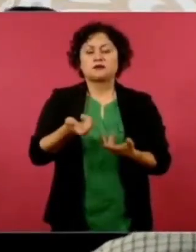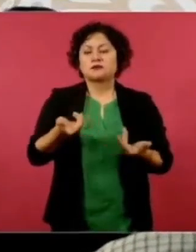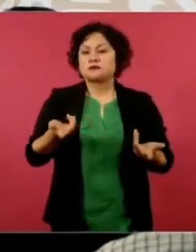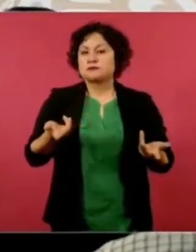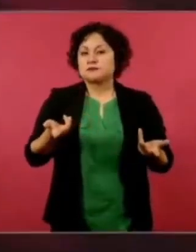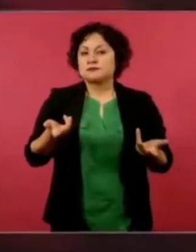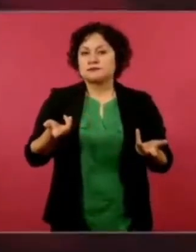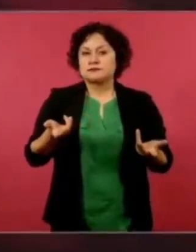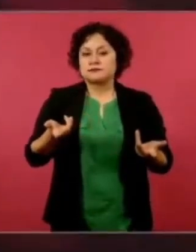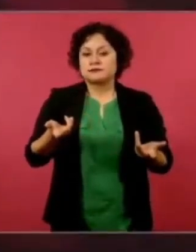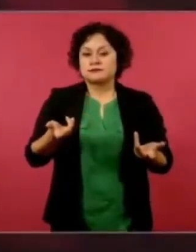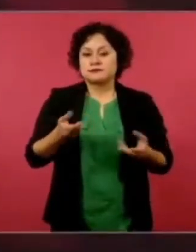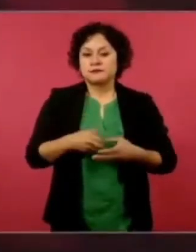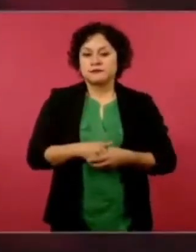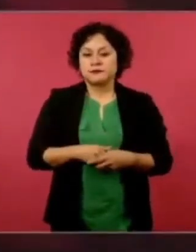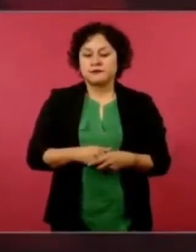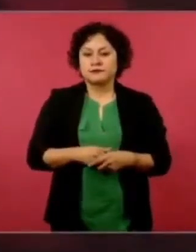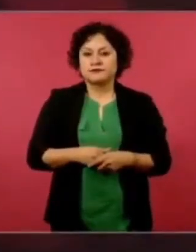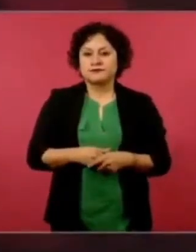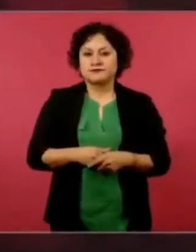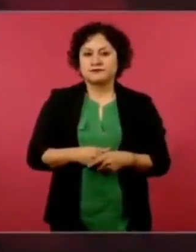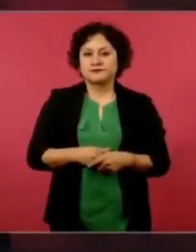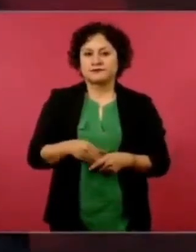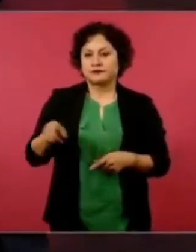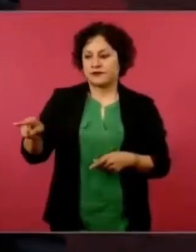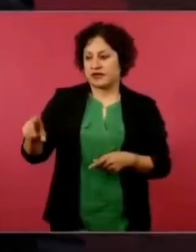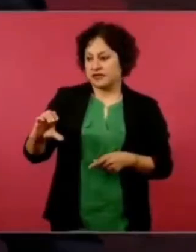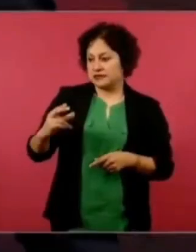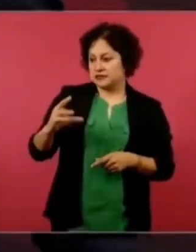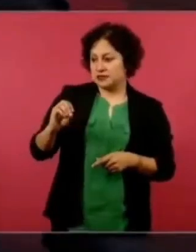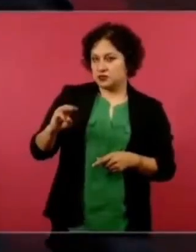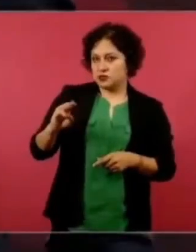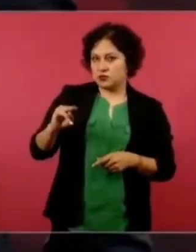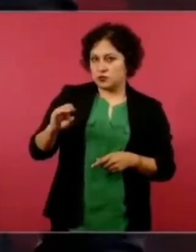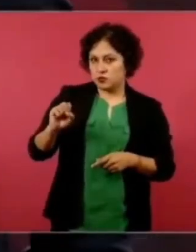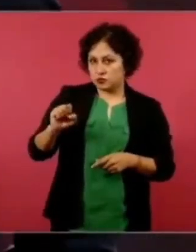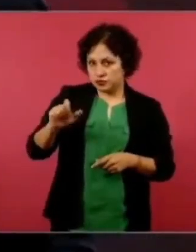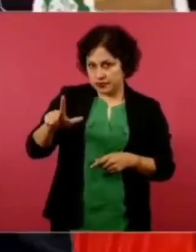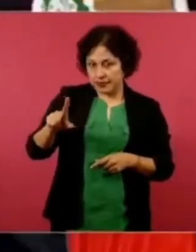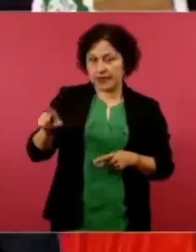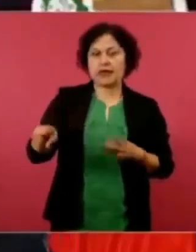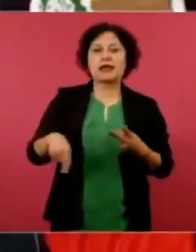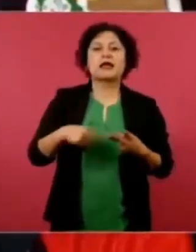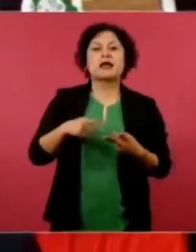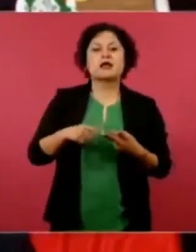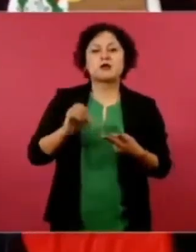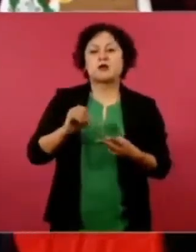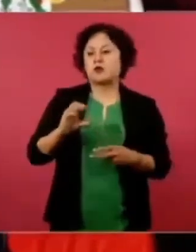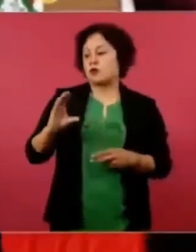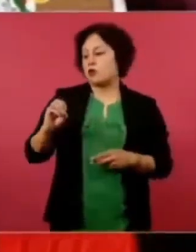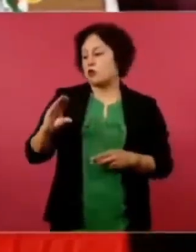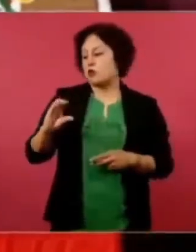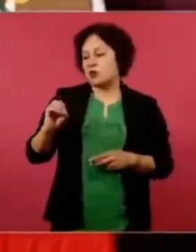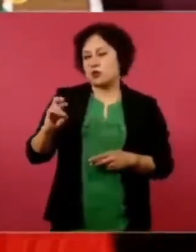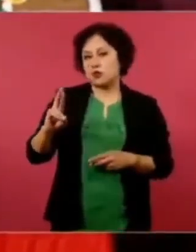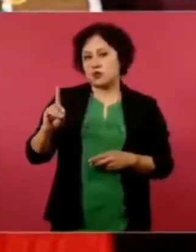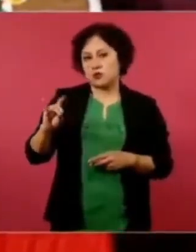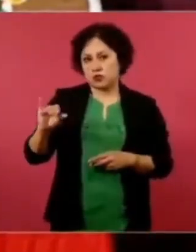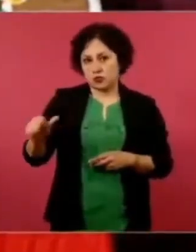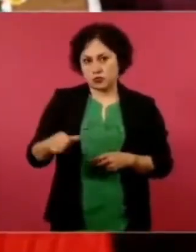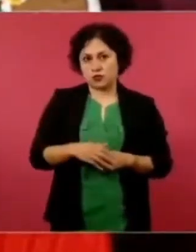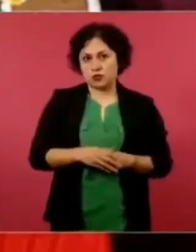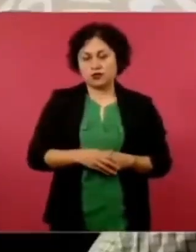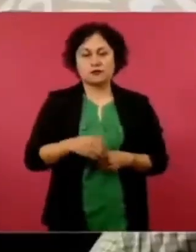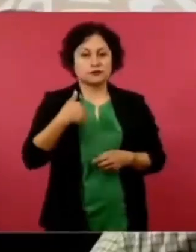Chico Muselo ni Concordia. Es lo que le había